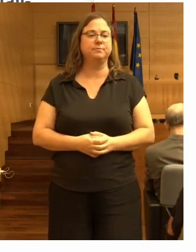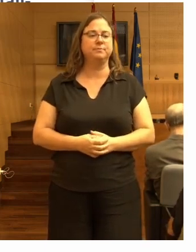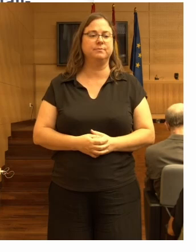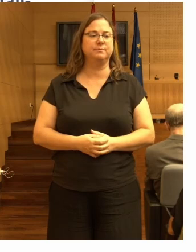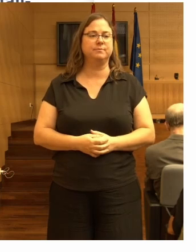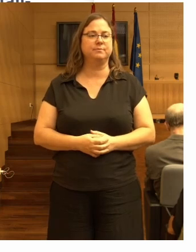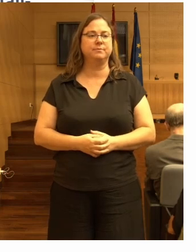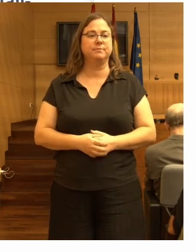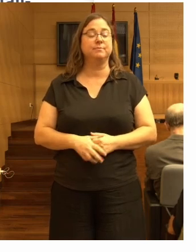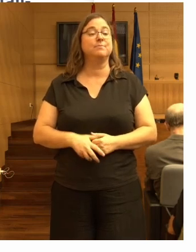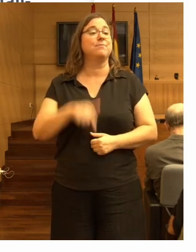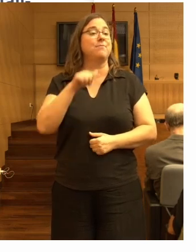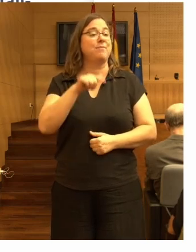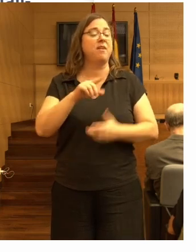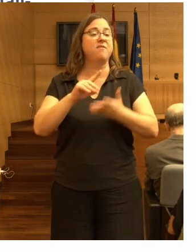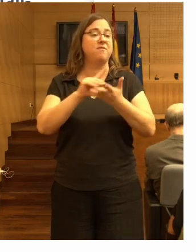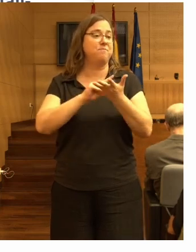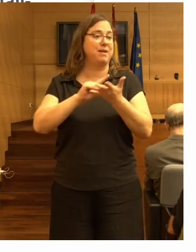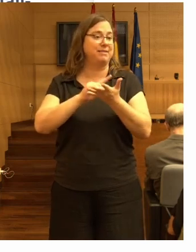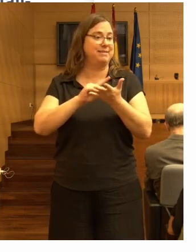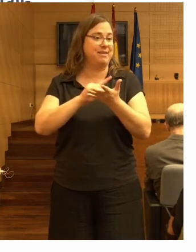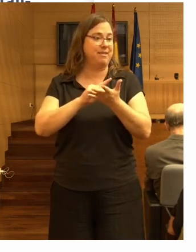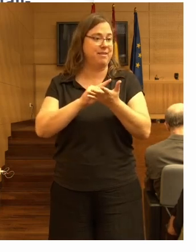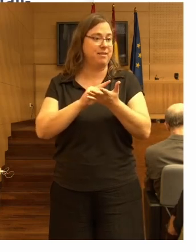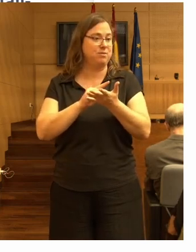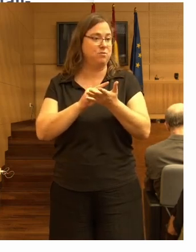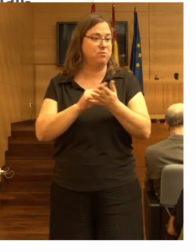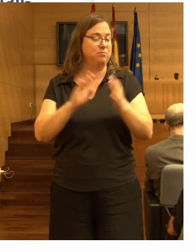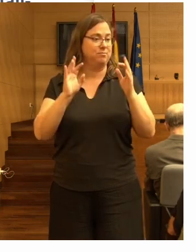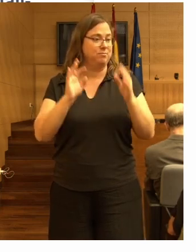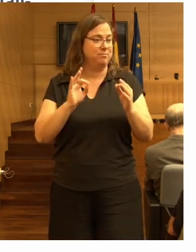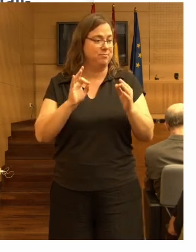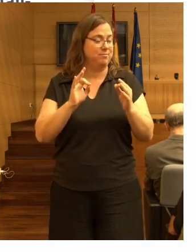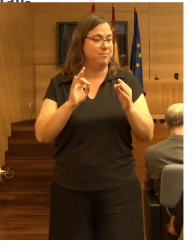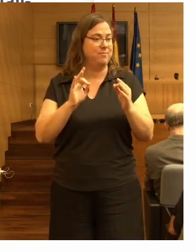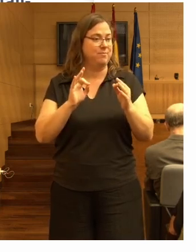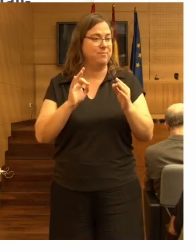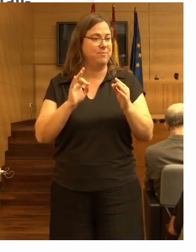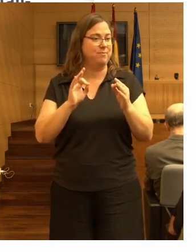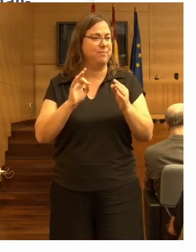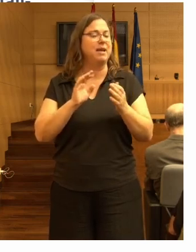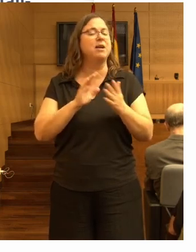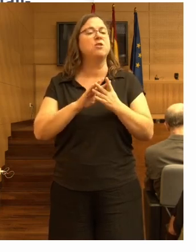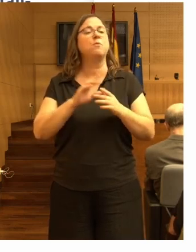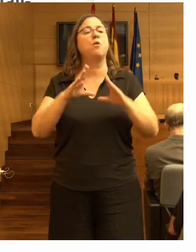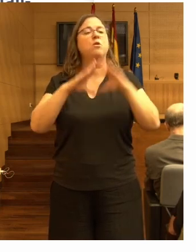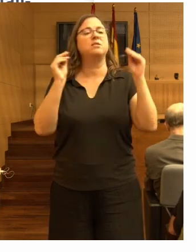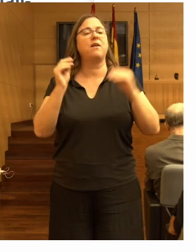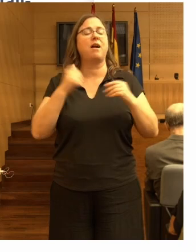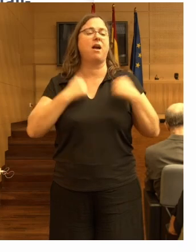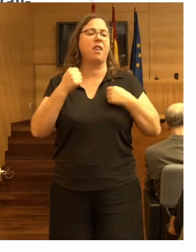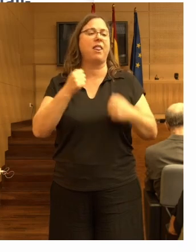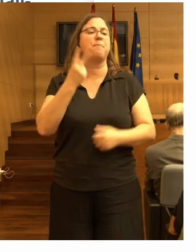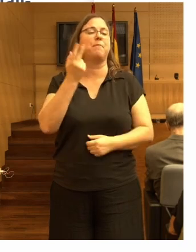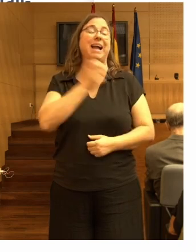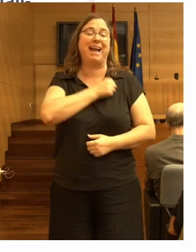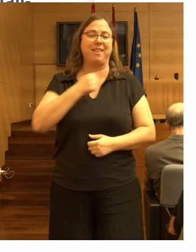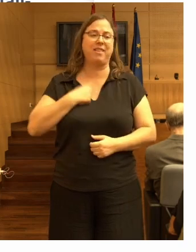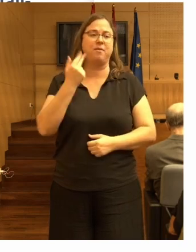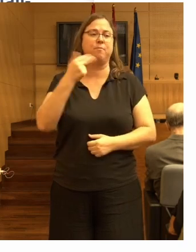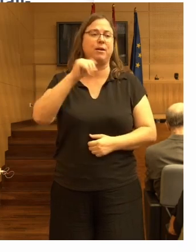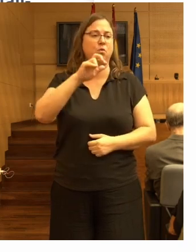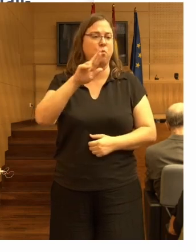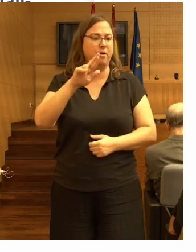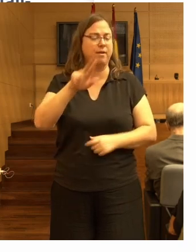Hay una base de datos de los colegas de Vancouver. También he